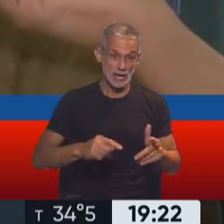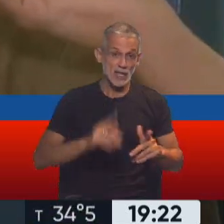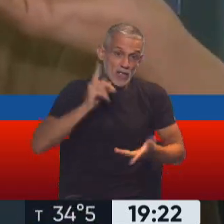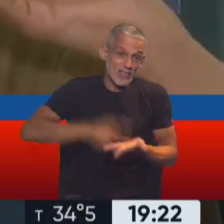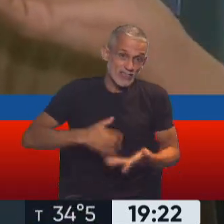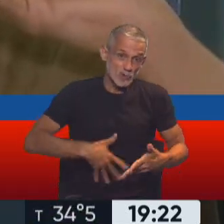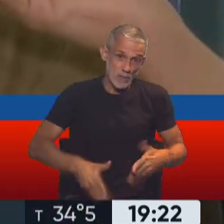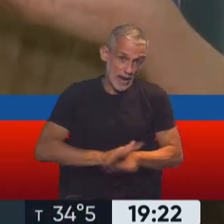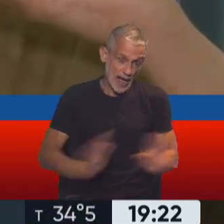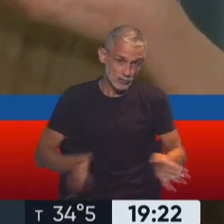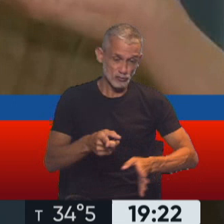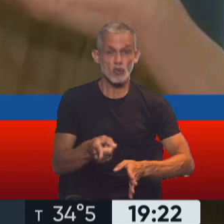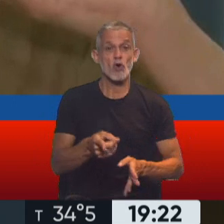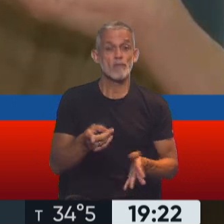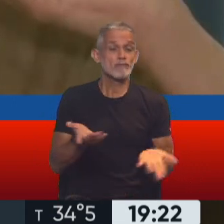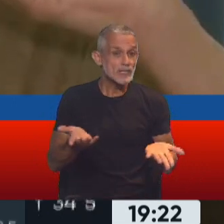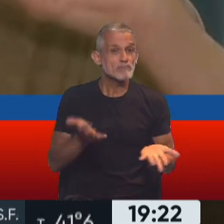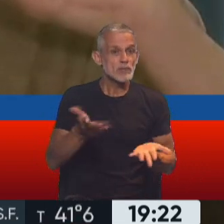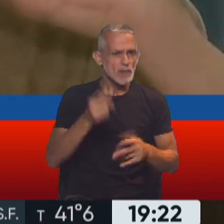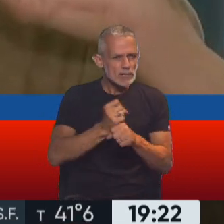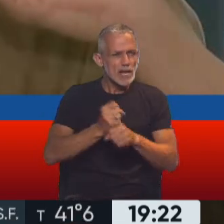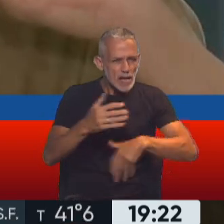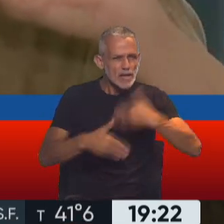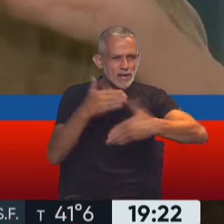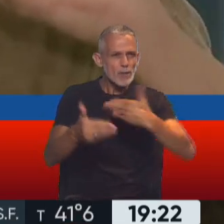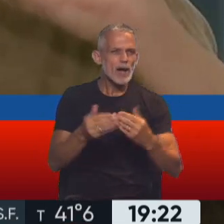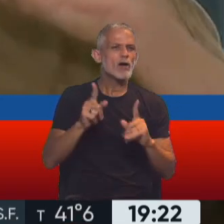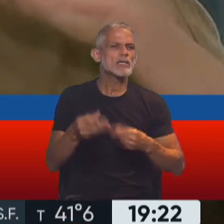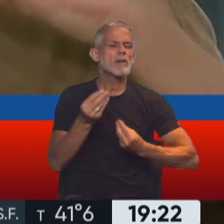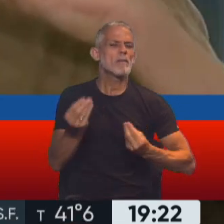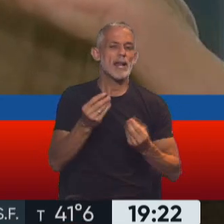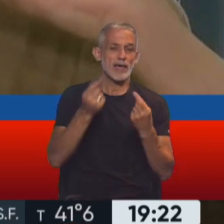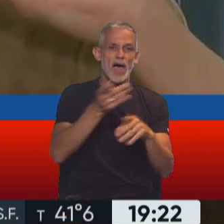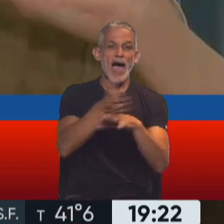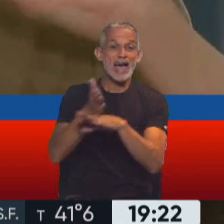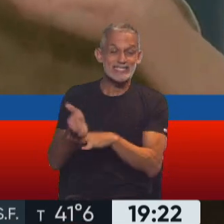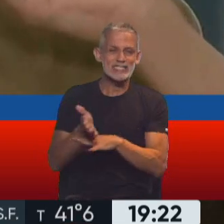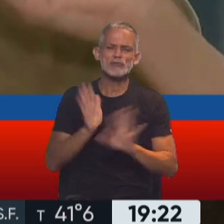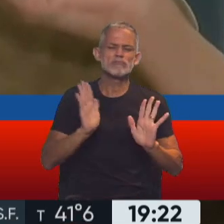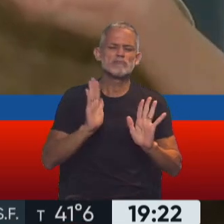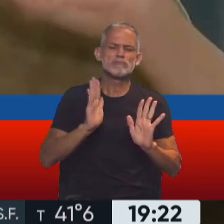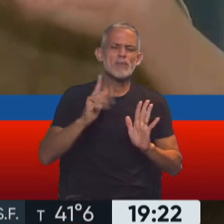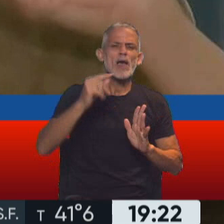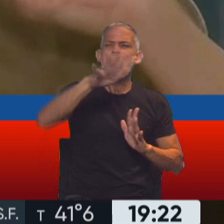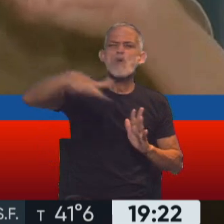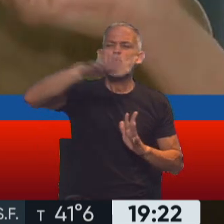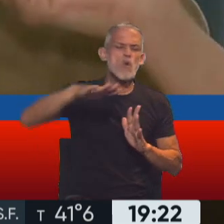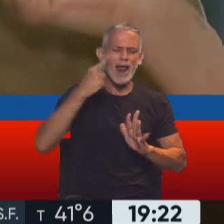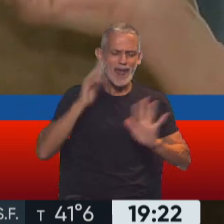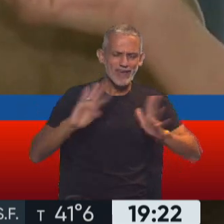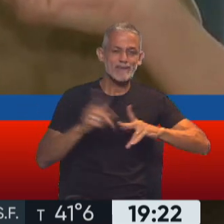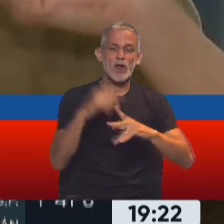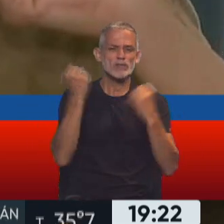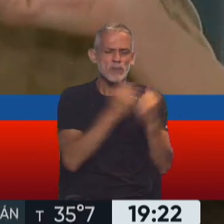y voluntarias del embarazo y, bueno, se está trabajando en también favorecer el acceso independientemente del lugar donde viva, de la situación